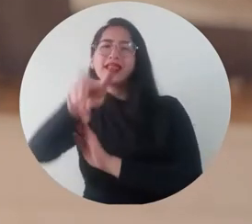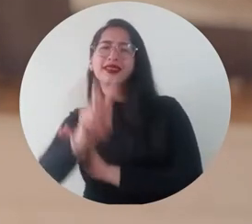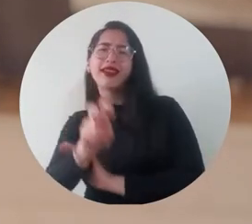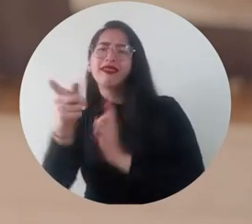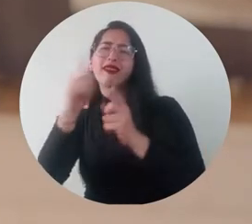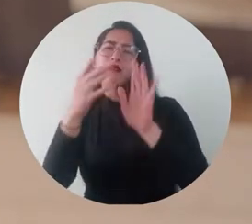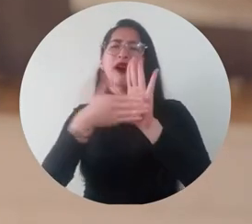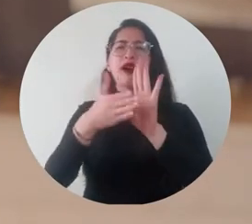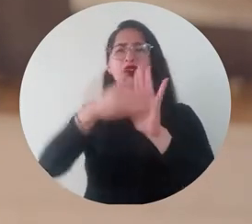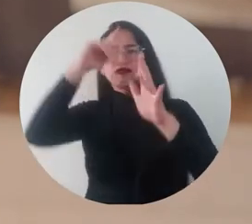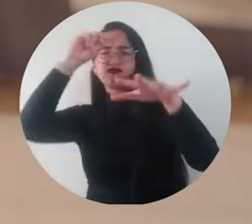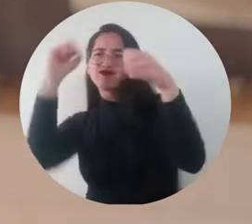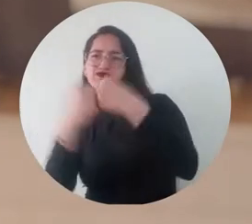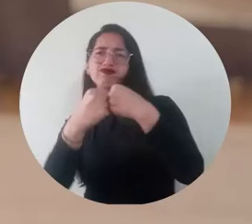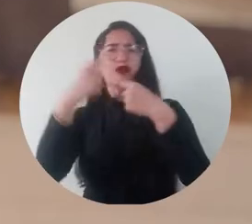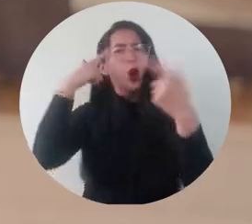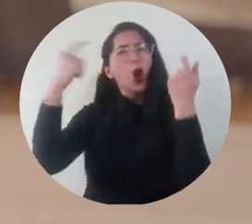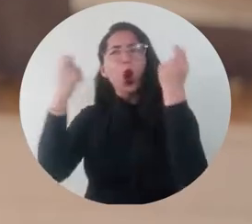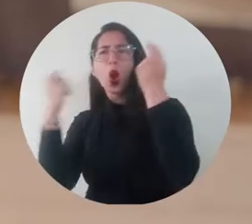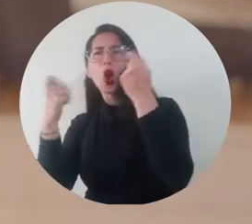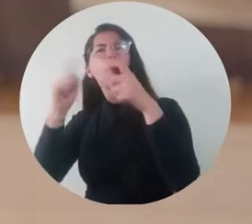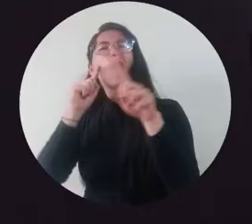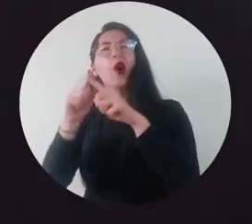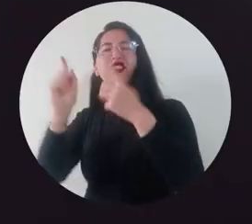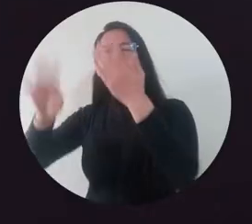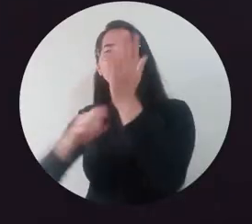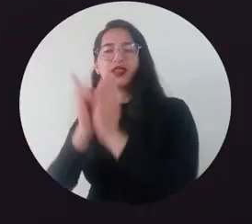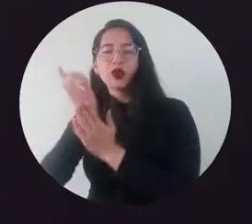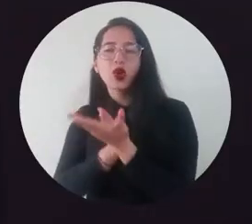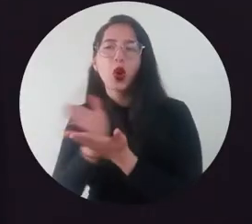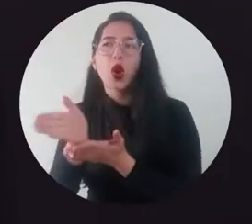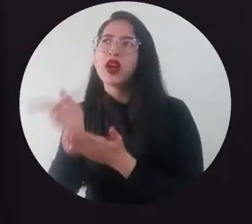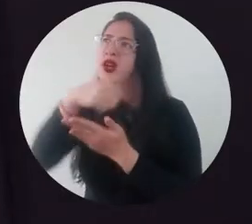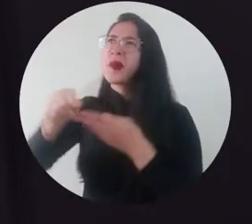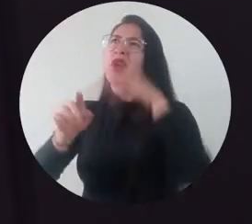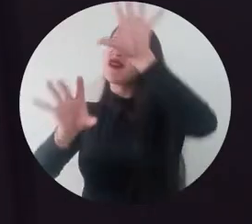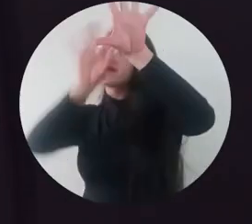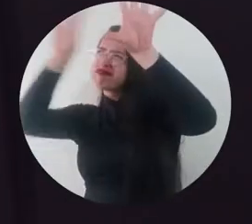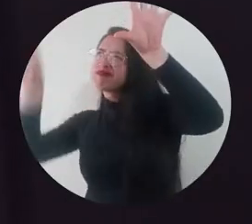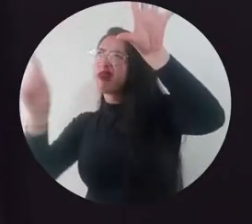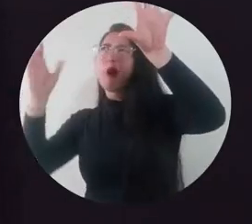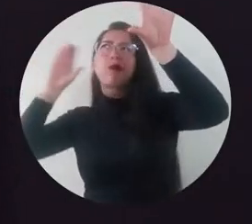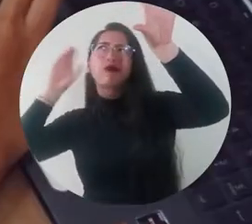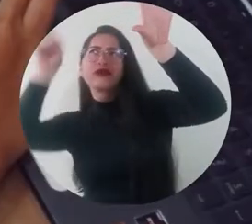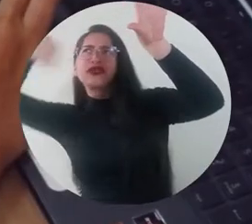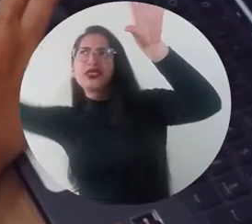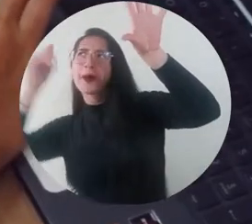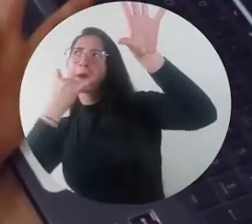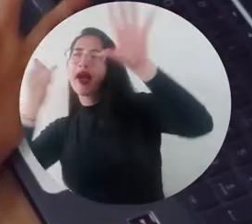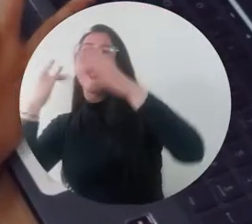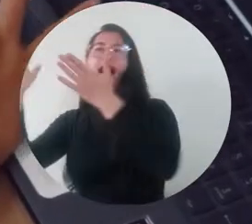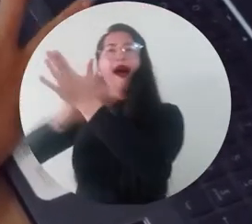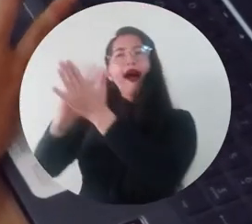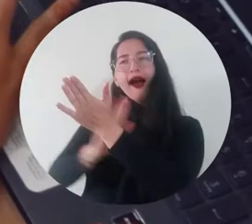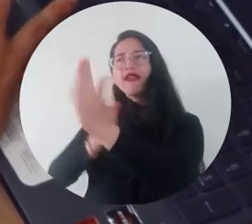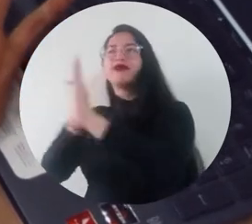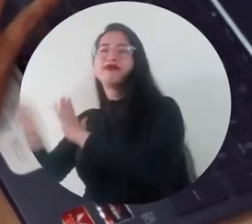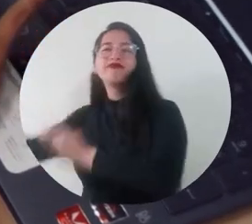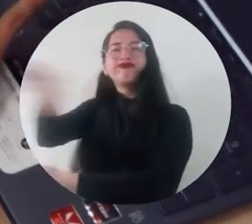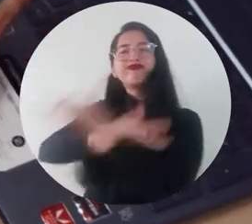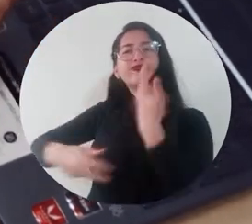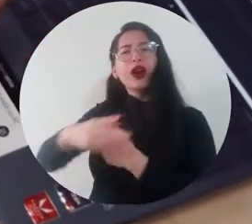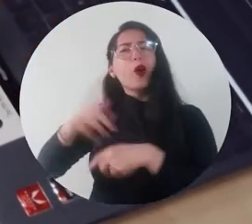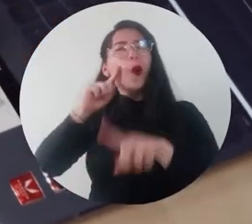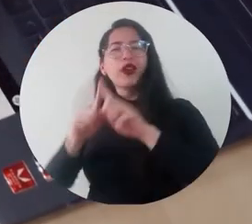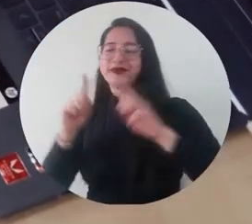Objetivo 17 que es establecer alianzas para el desarrollo sostenible Es esencial mirar también lo que pasa en otros lugares Esto va ser un insumo